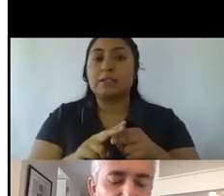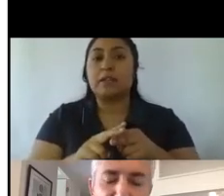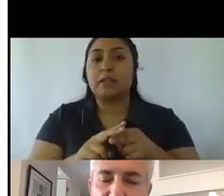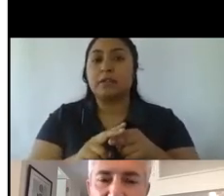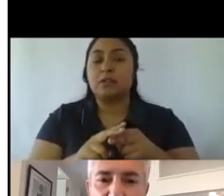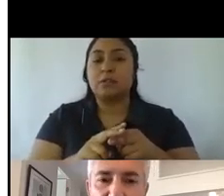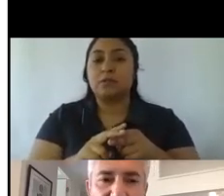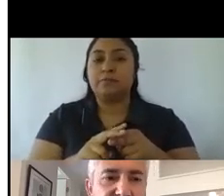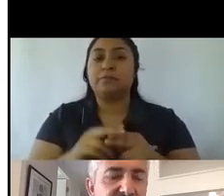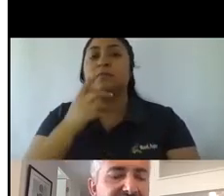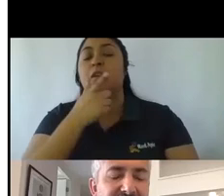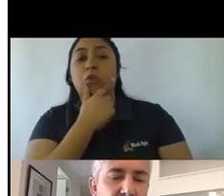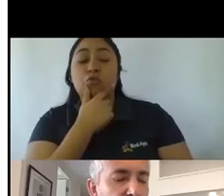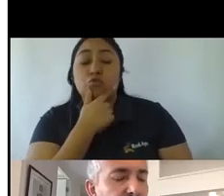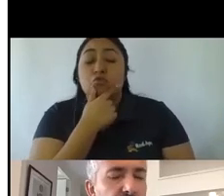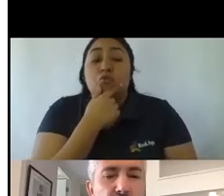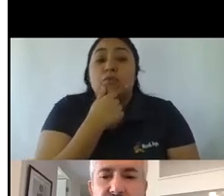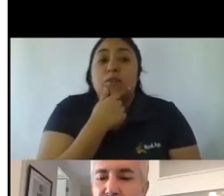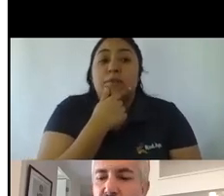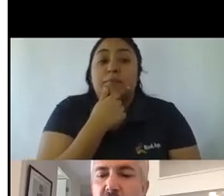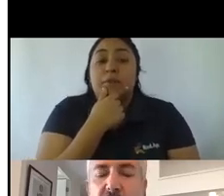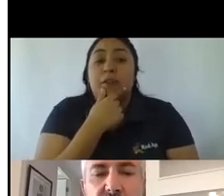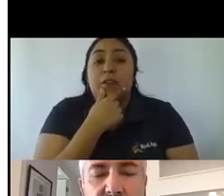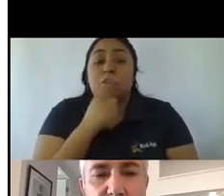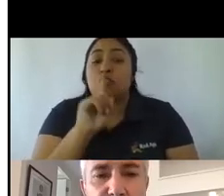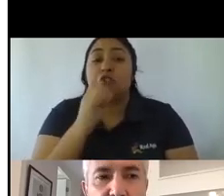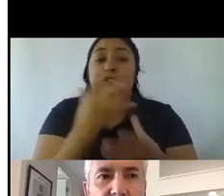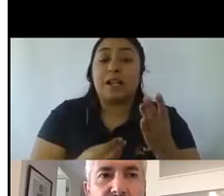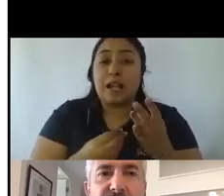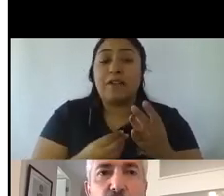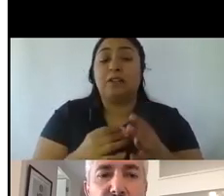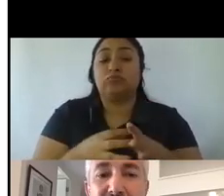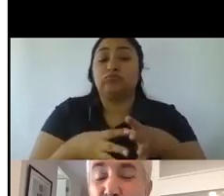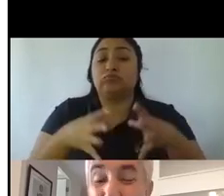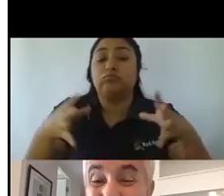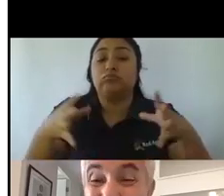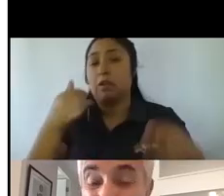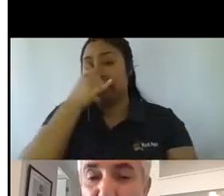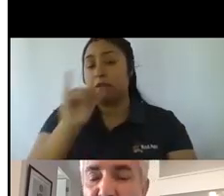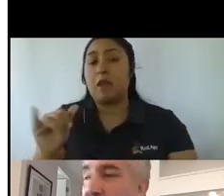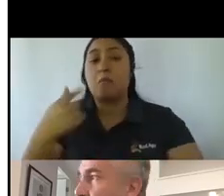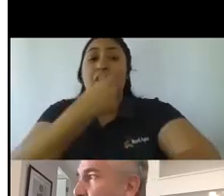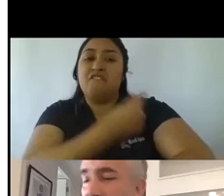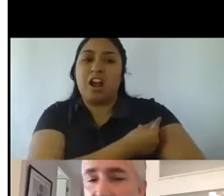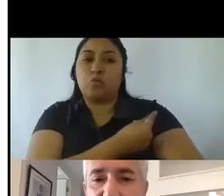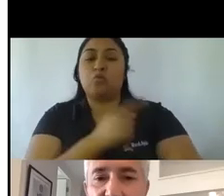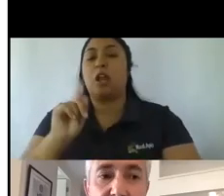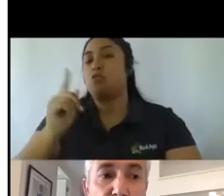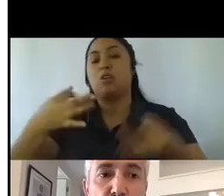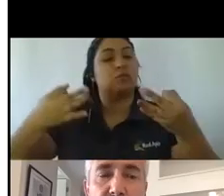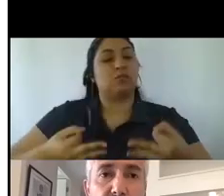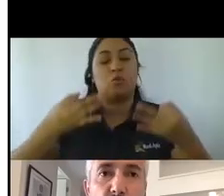termina, digamos, lo que pasa es que se va agrandando el periodo de tiempo. La vacuna no es ninguna certidumbre, más bien es una